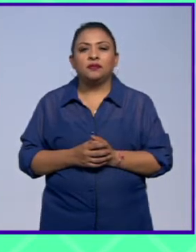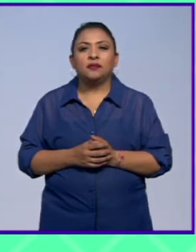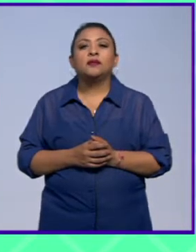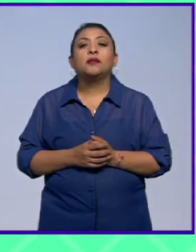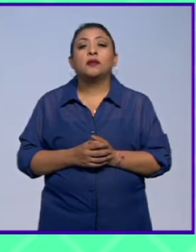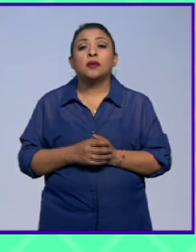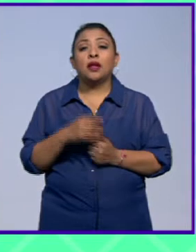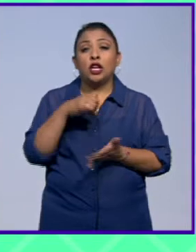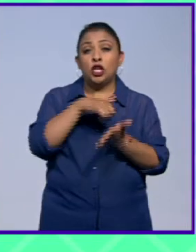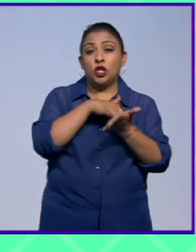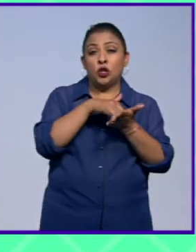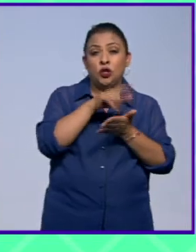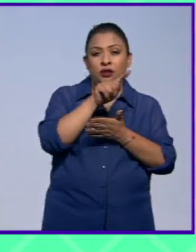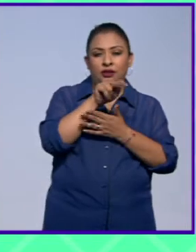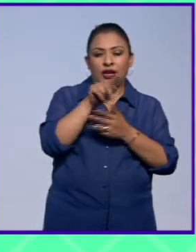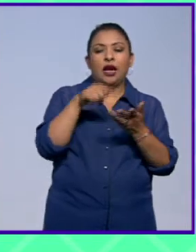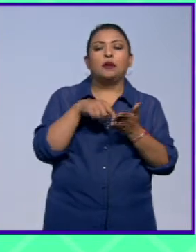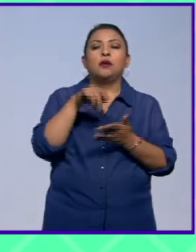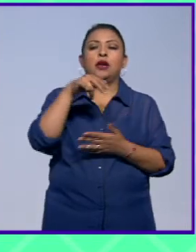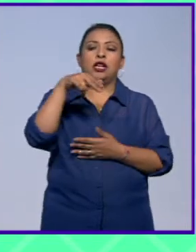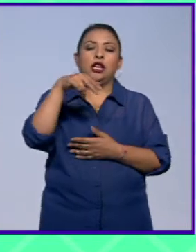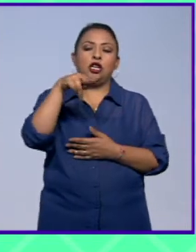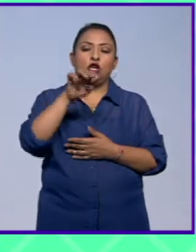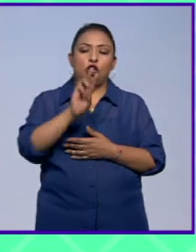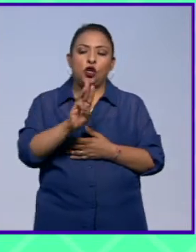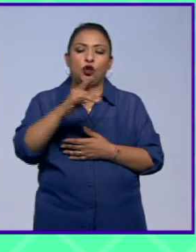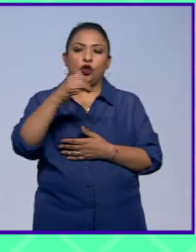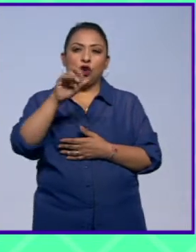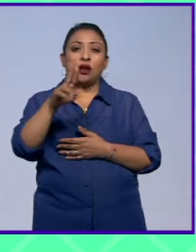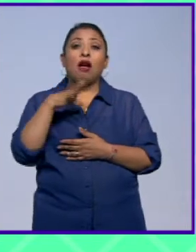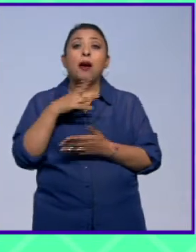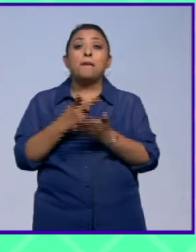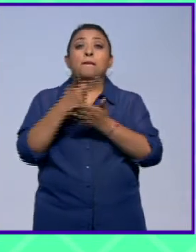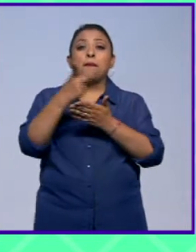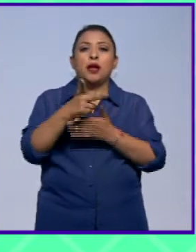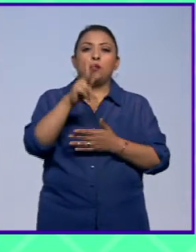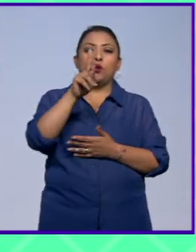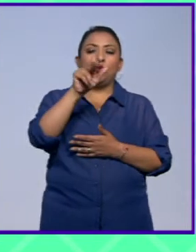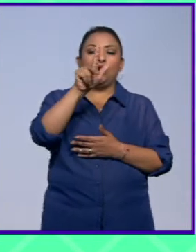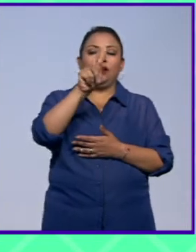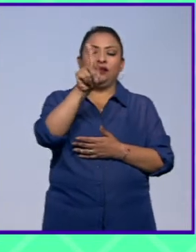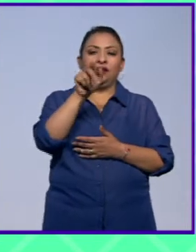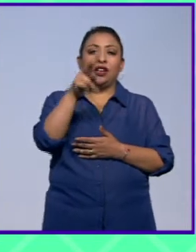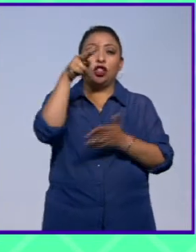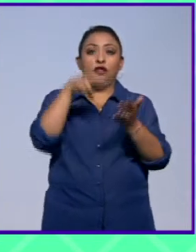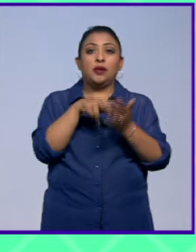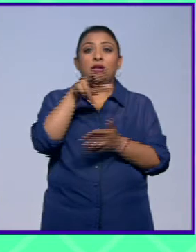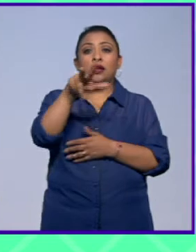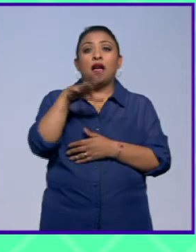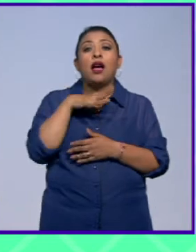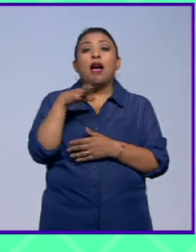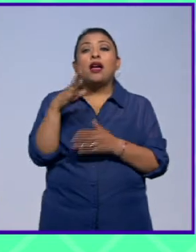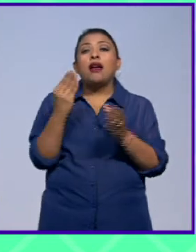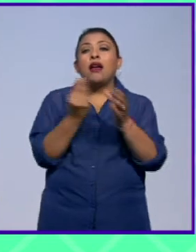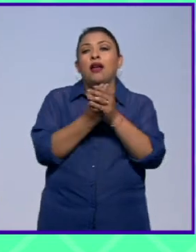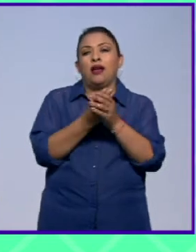The New York Times y The New Yorker se alzaron con el premio Pulitzer 2018 por la cobertura del caso Harvey Weinstein y